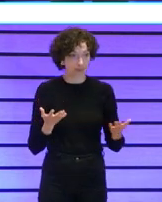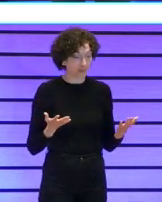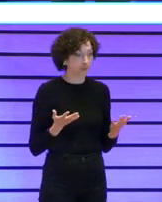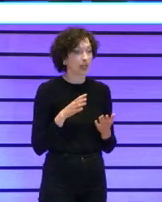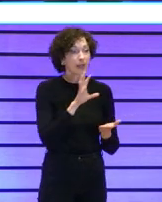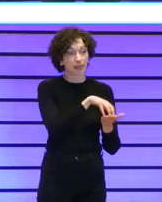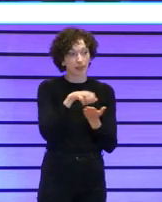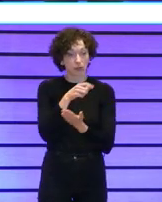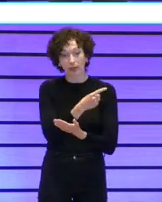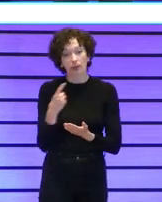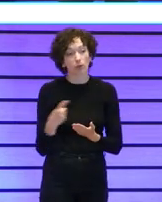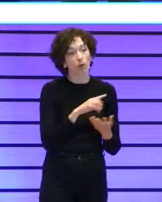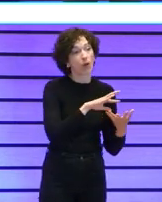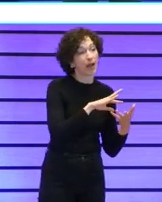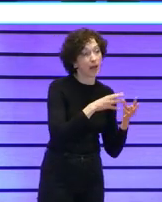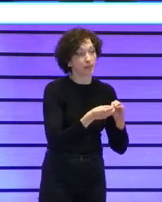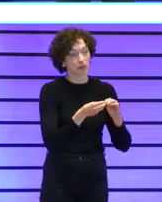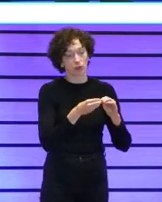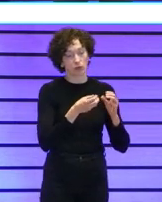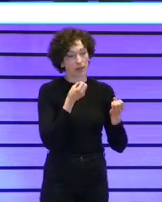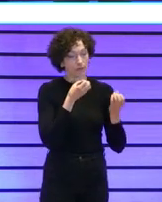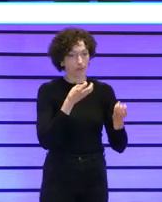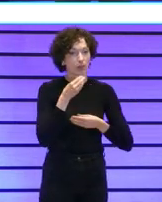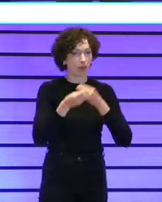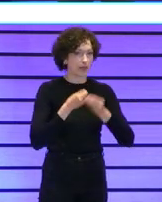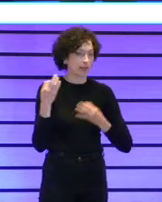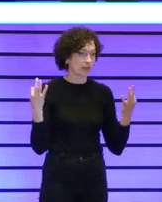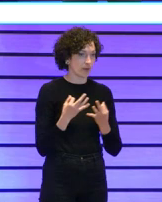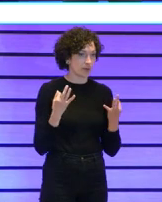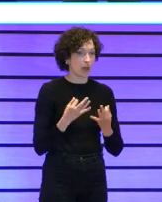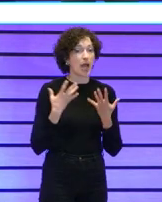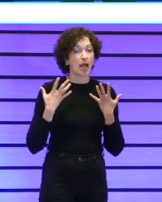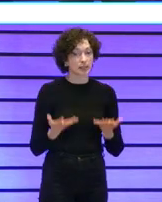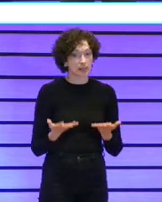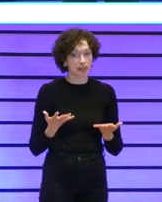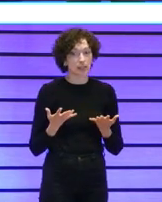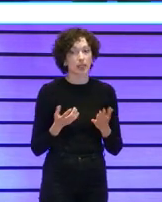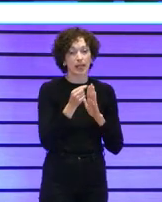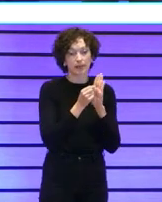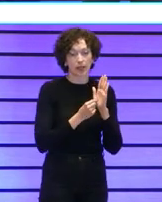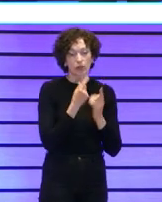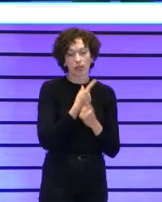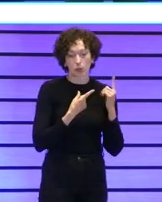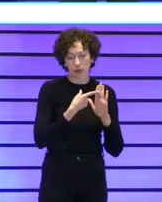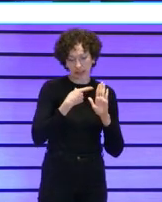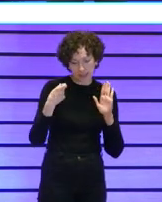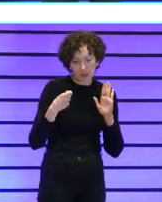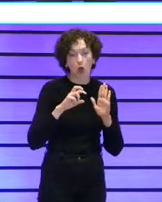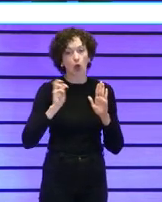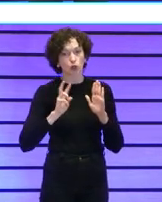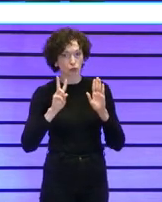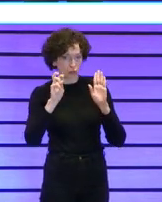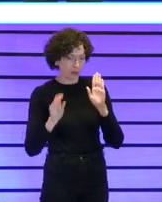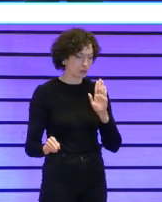adaptación de toda esa información de tal manera que eliminamos algunos indicadores añadimos